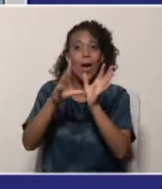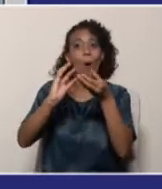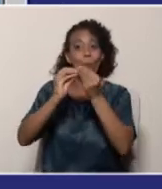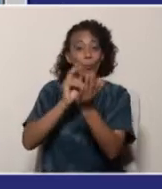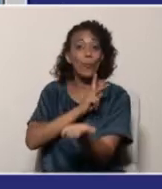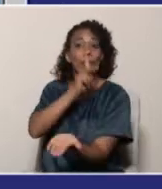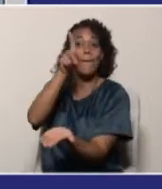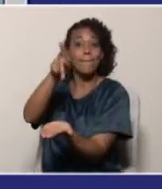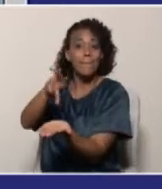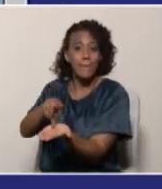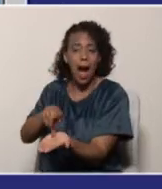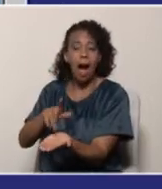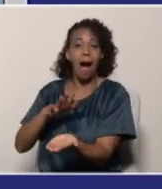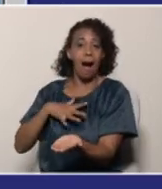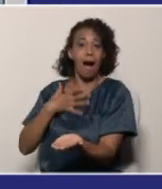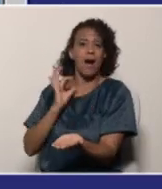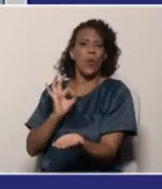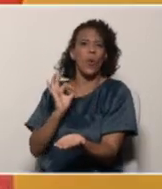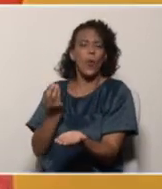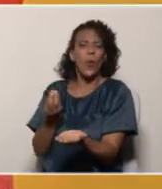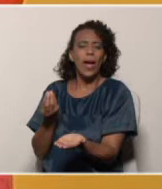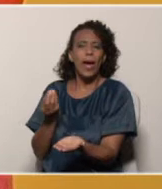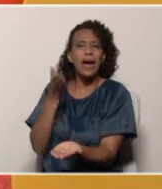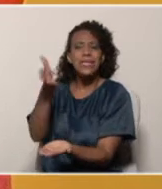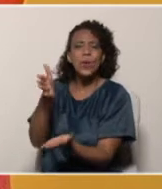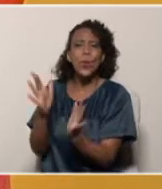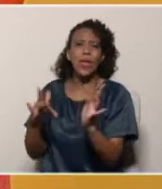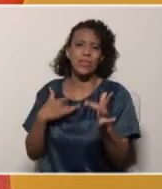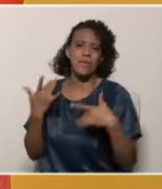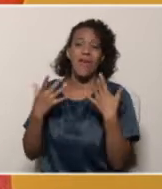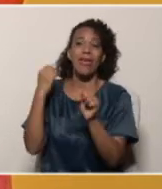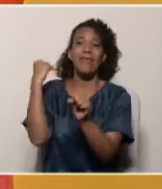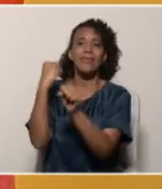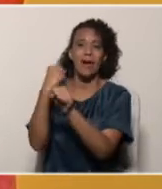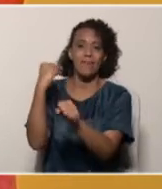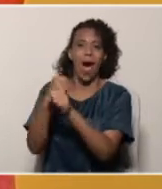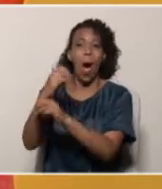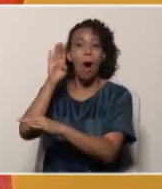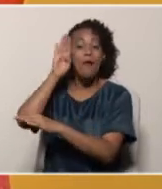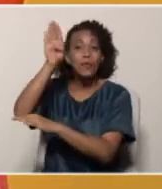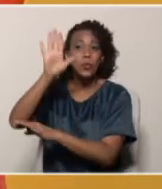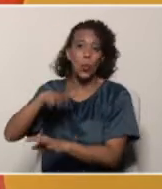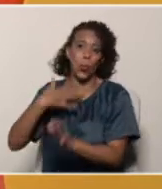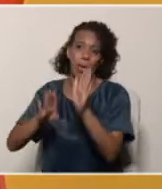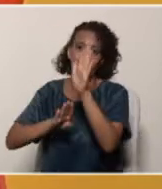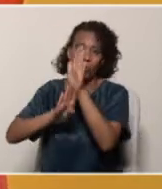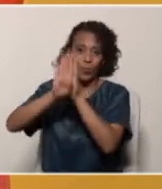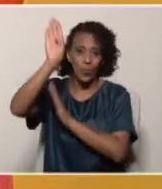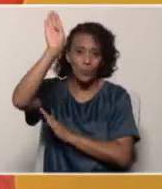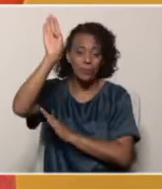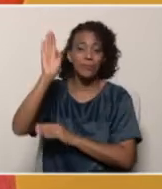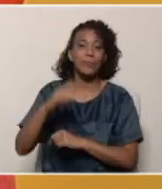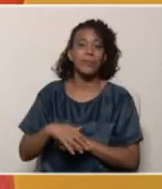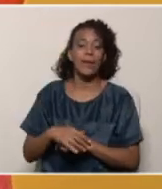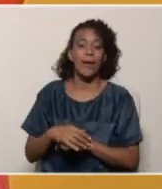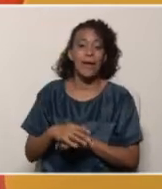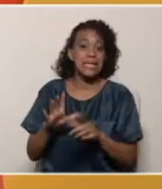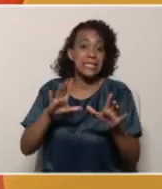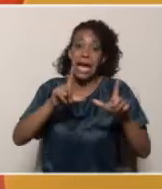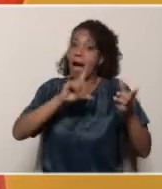pueden inclinarse específicamente hacia una actividad laboral, en donde, posteriormente, una vez ya